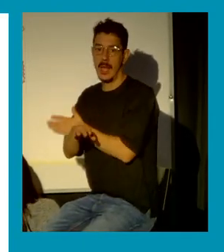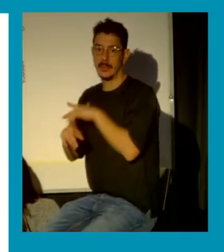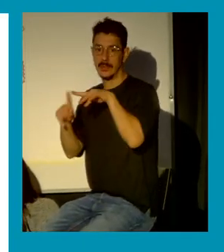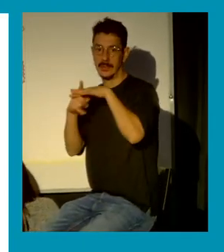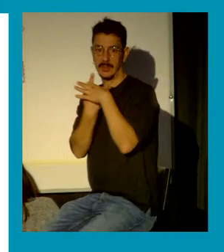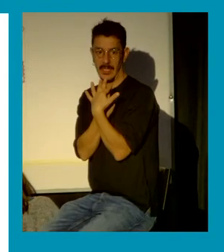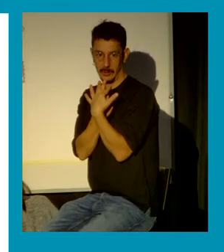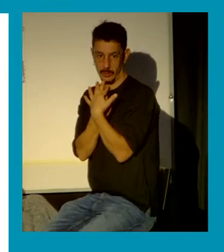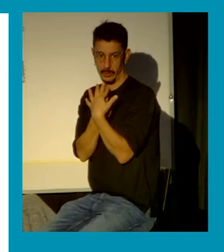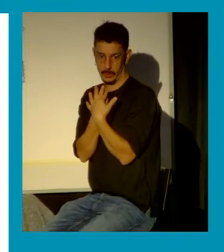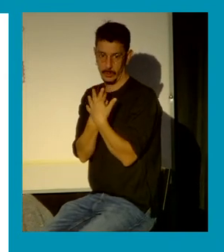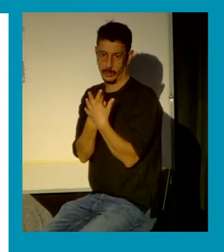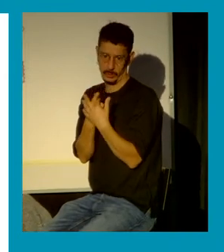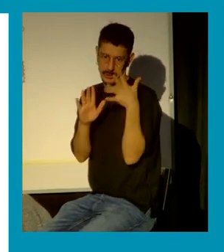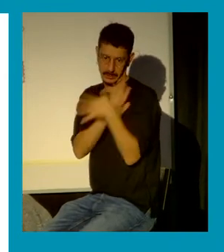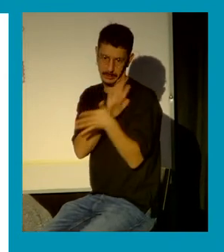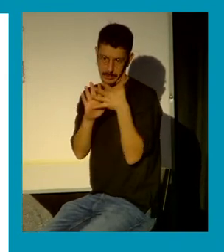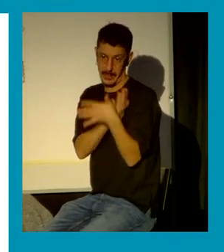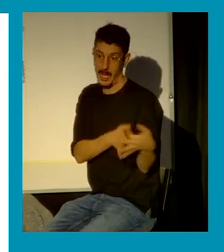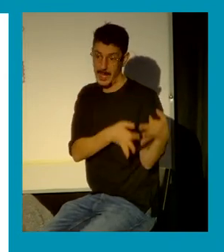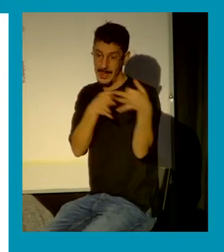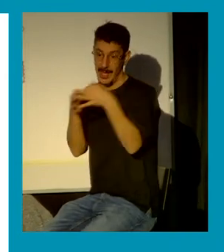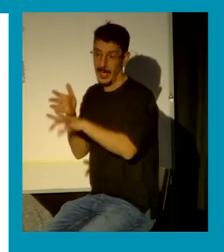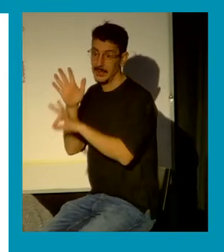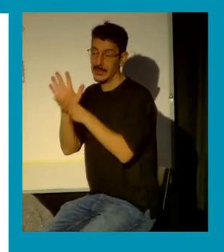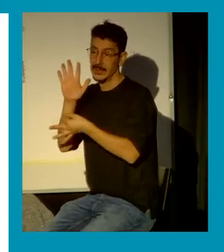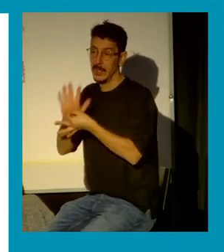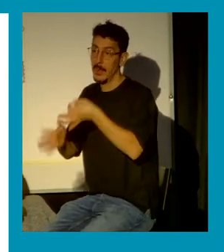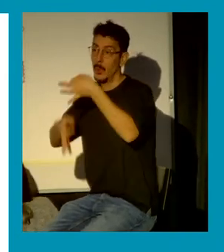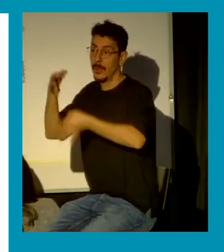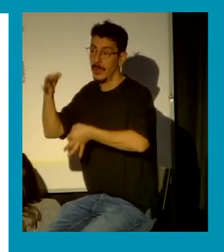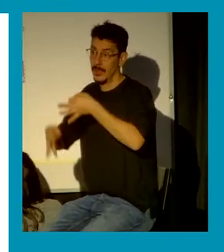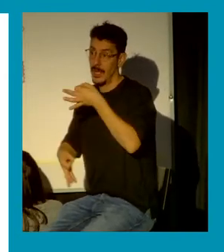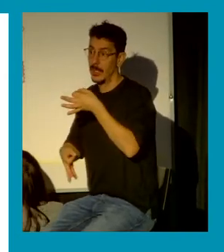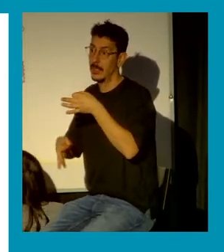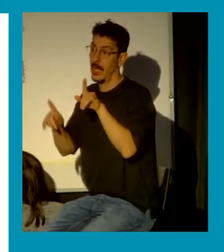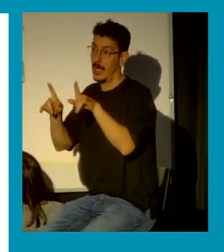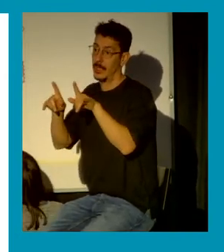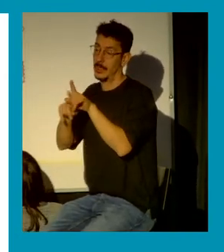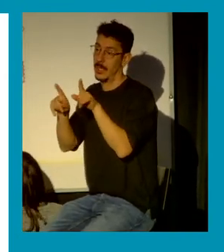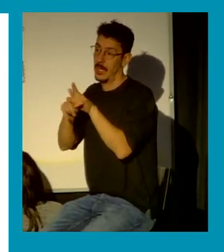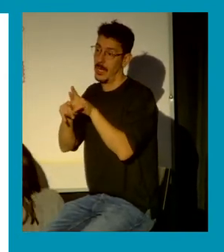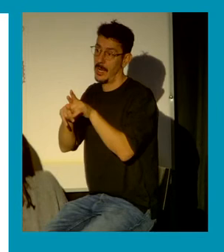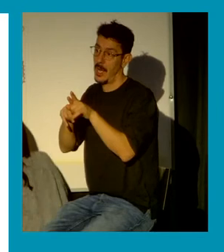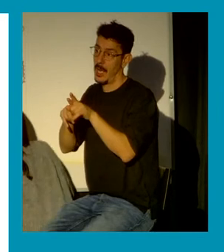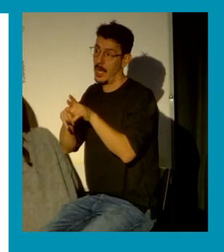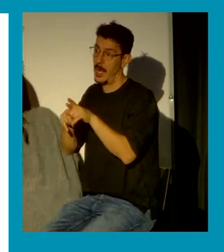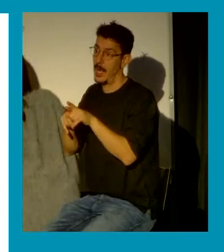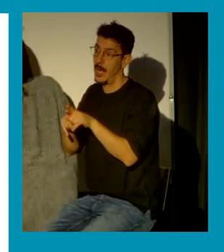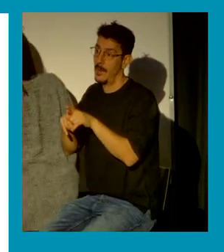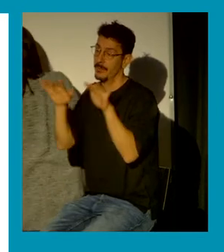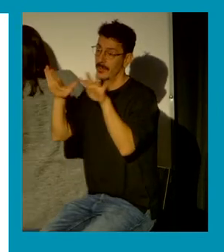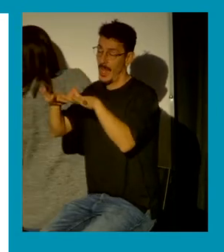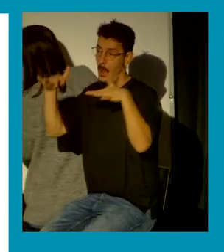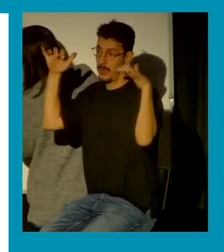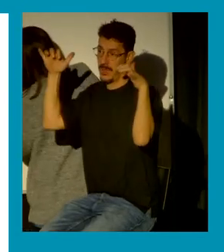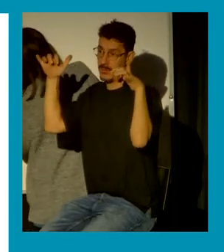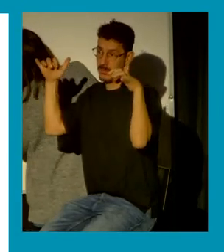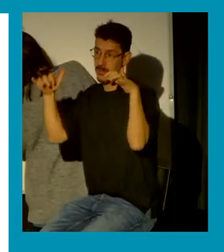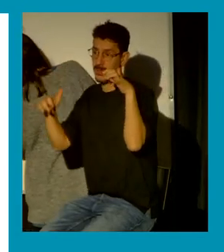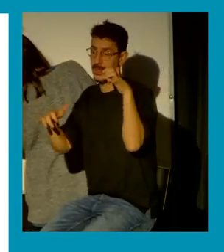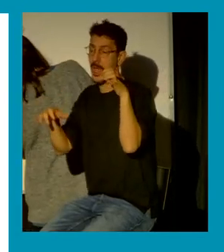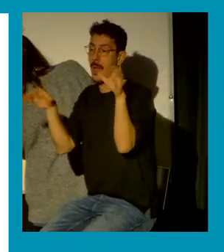llegaron al sistema judicial a las cortes o sea a la audiencia provincial un 86